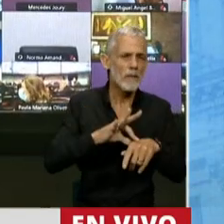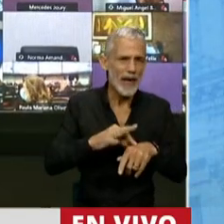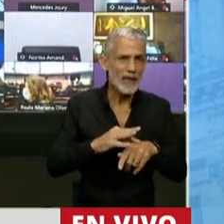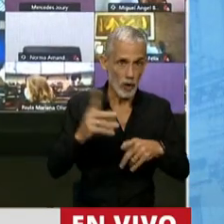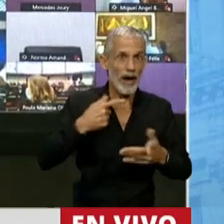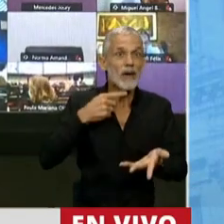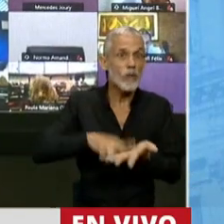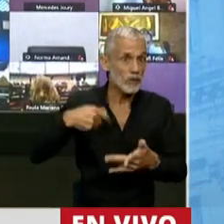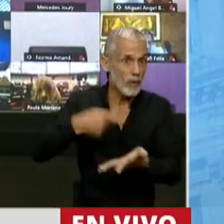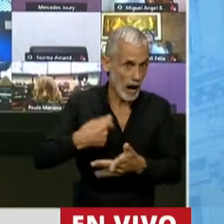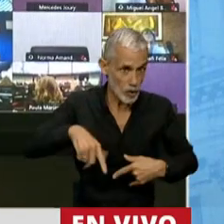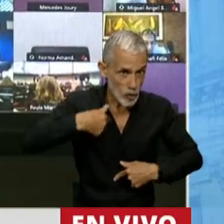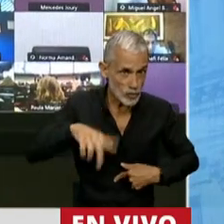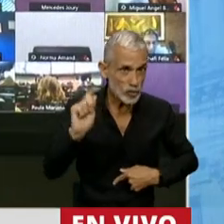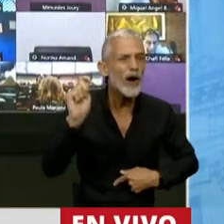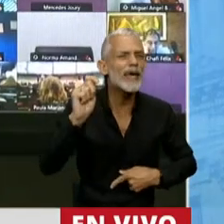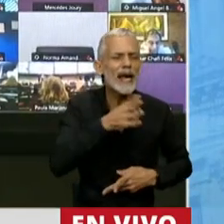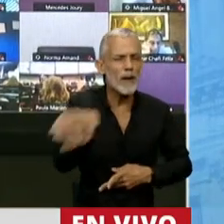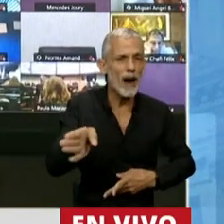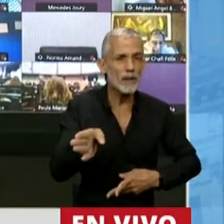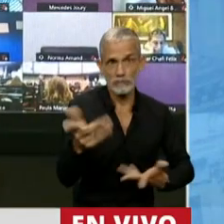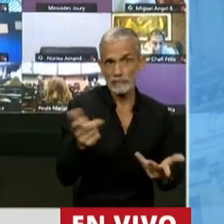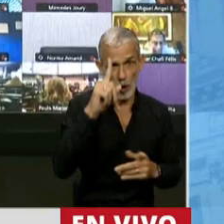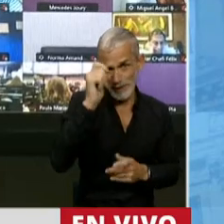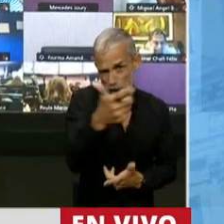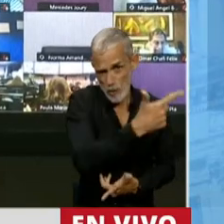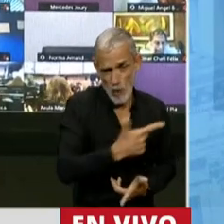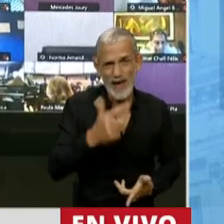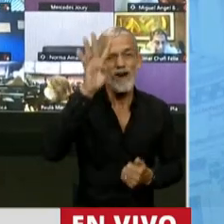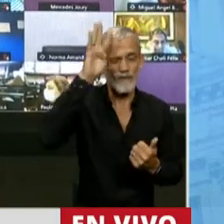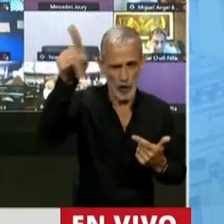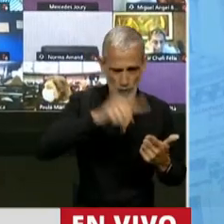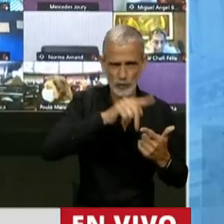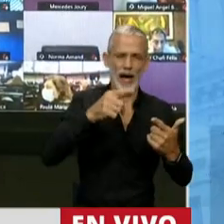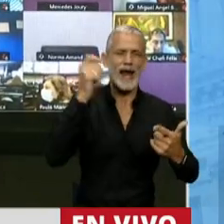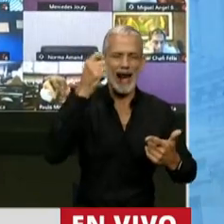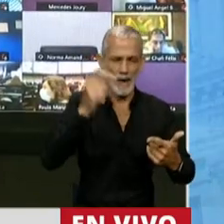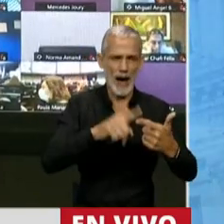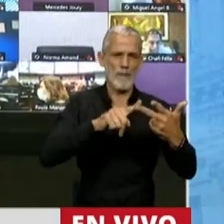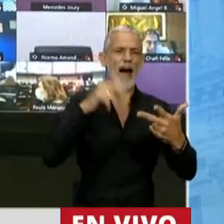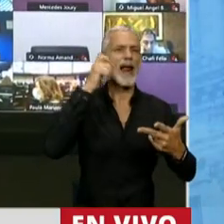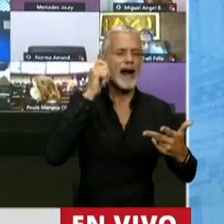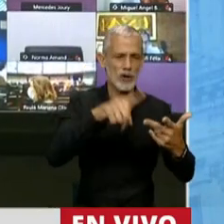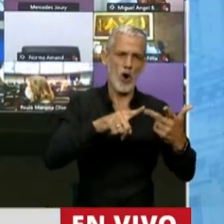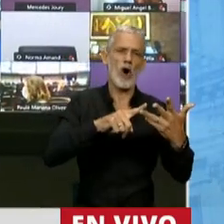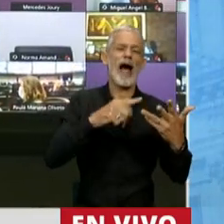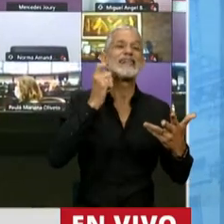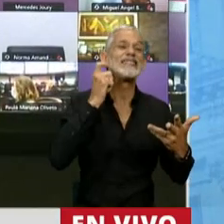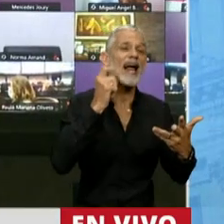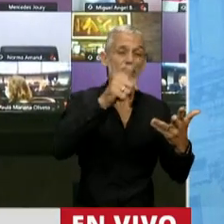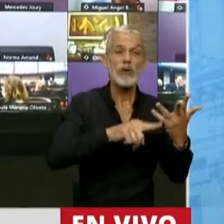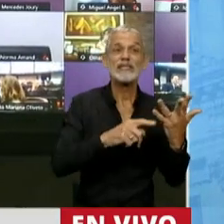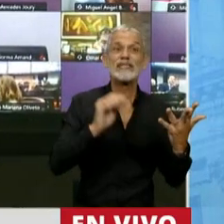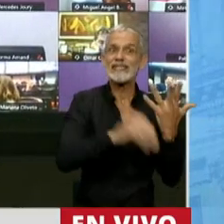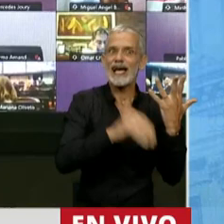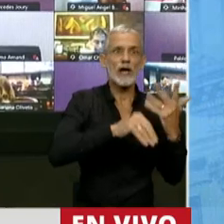nuestros impuestos. Los que no tienen hospitales en Formosa, en La Pampa, en La Rioja, en San Luis y